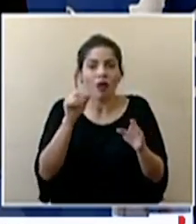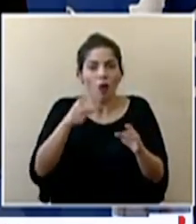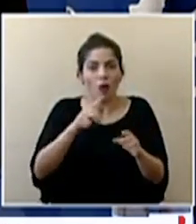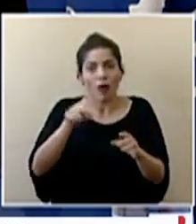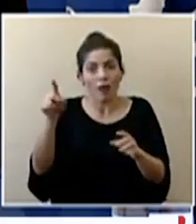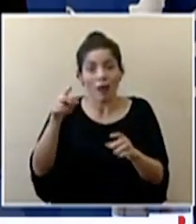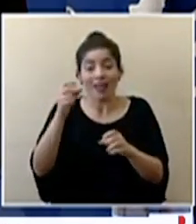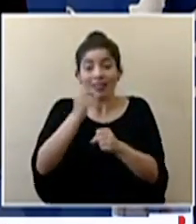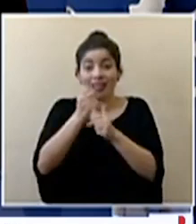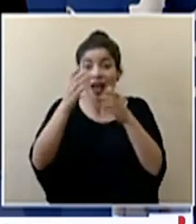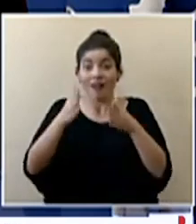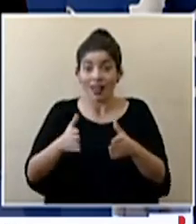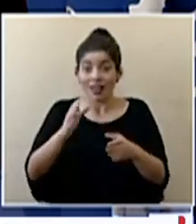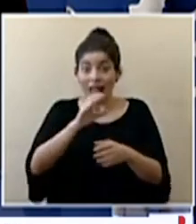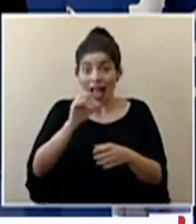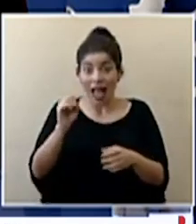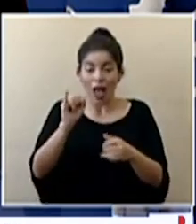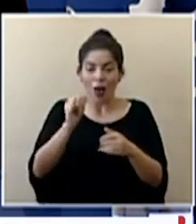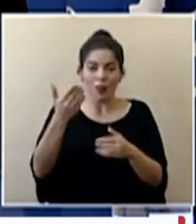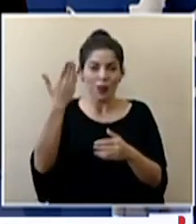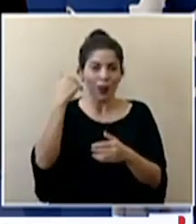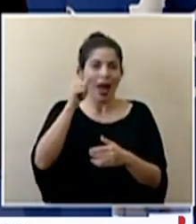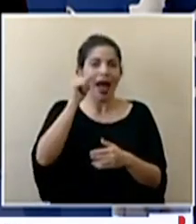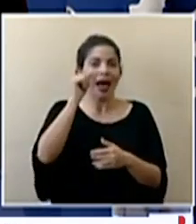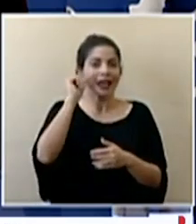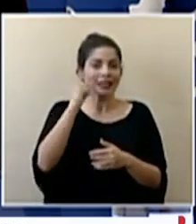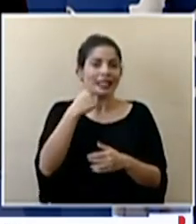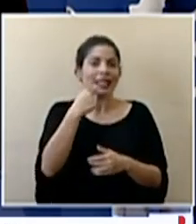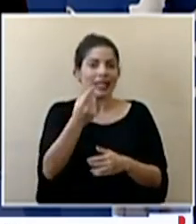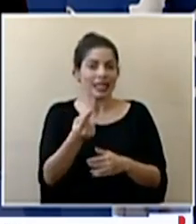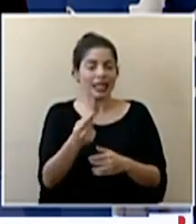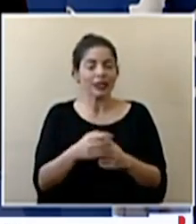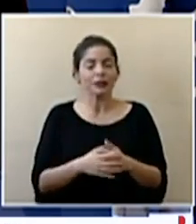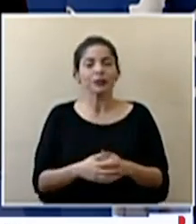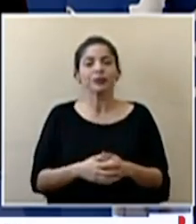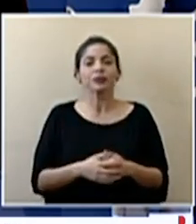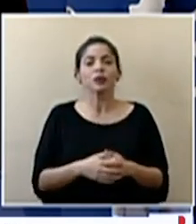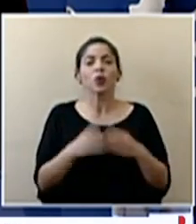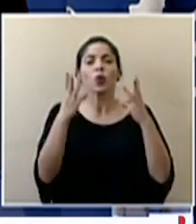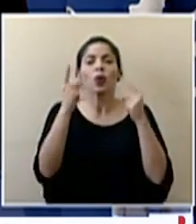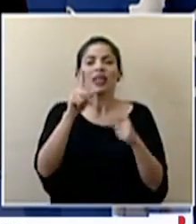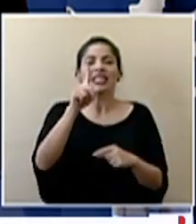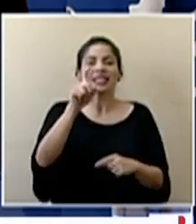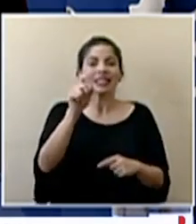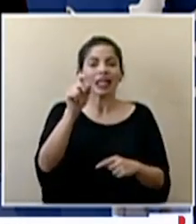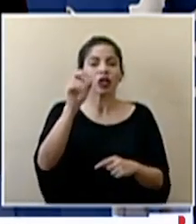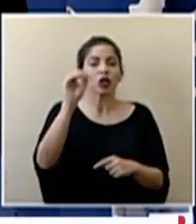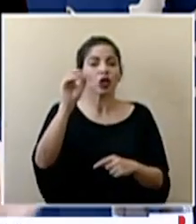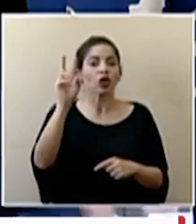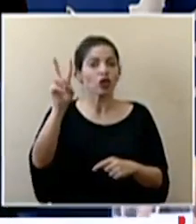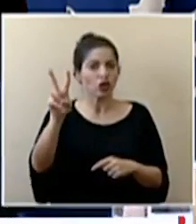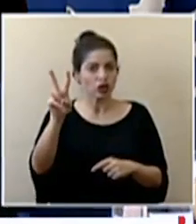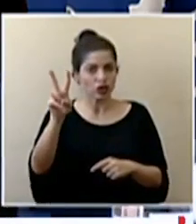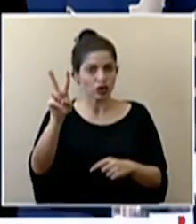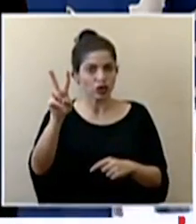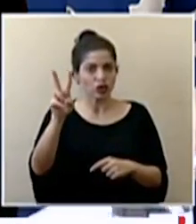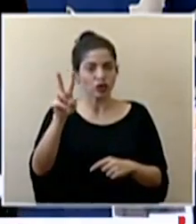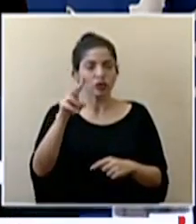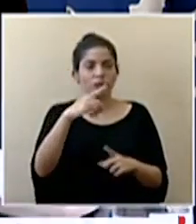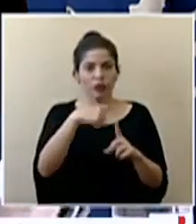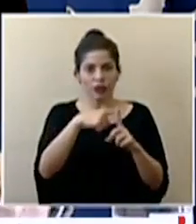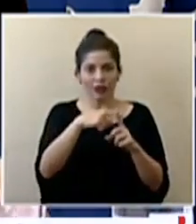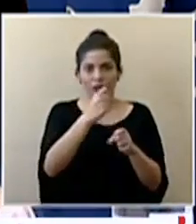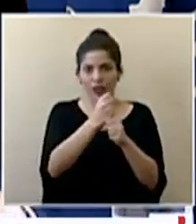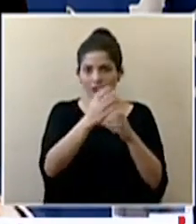de funcionarios caja como mencioné el día de ayer creo que fue son 102 y bueno aquí